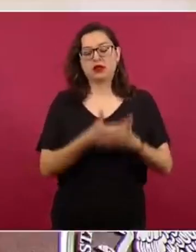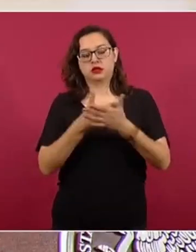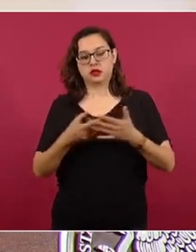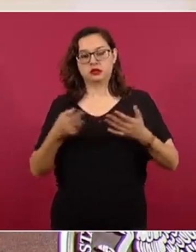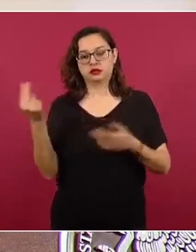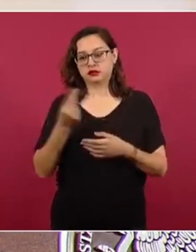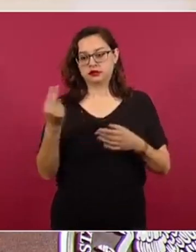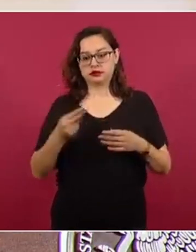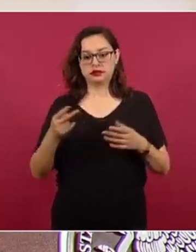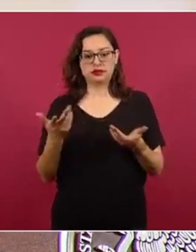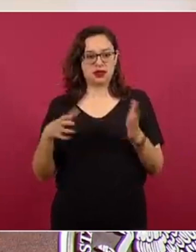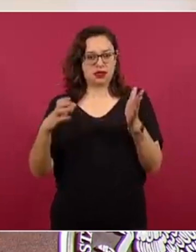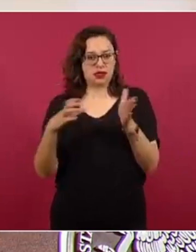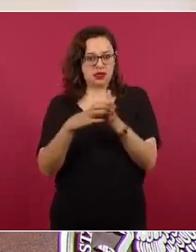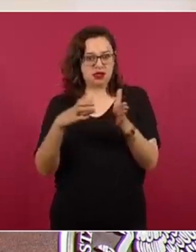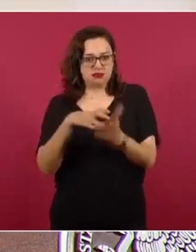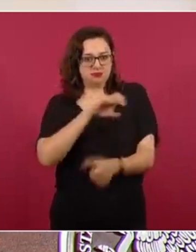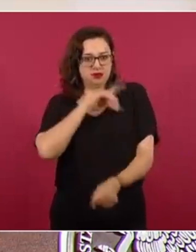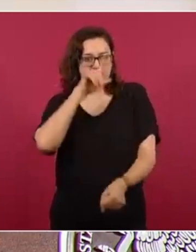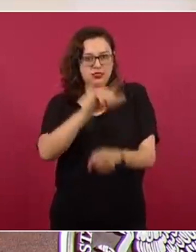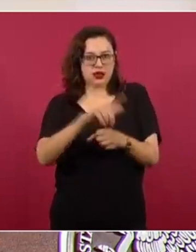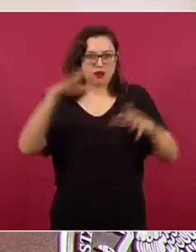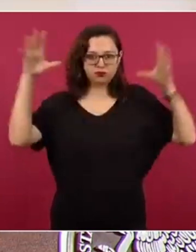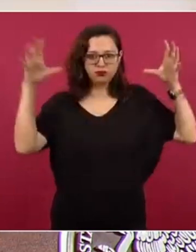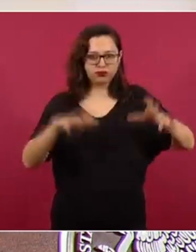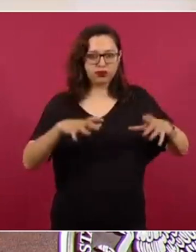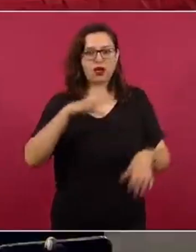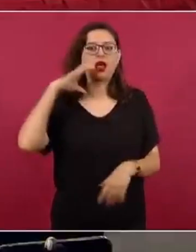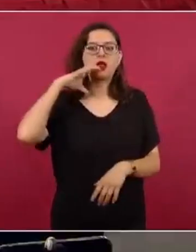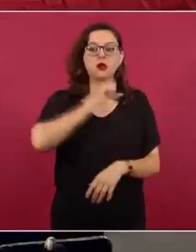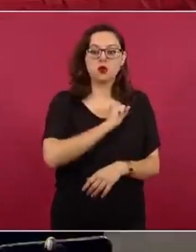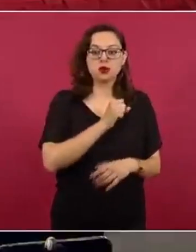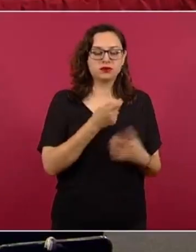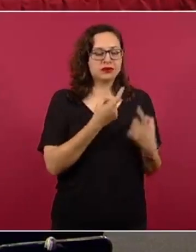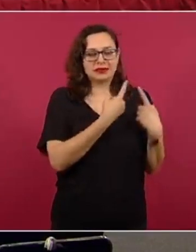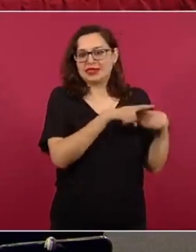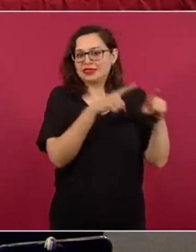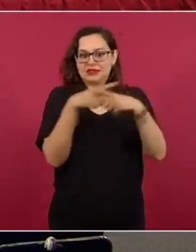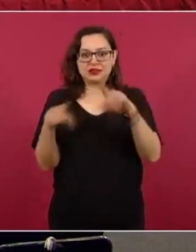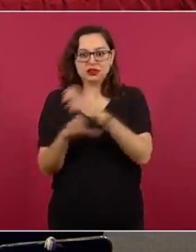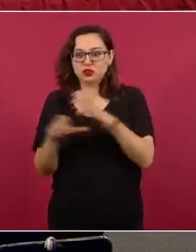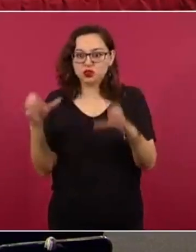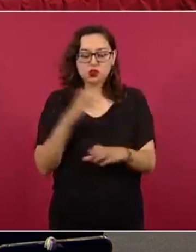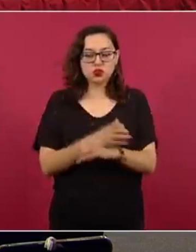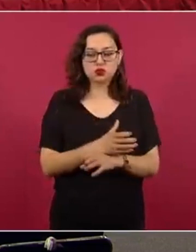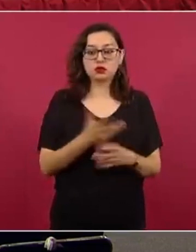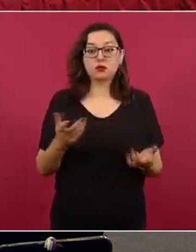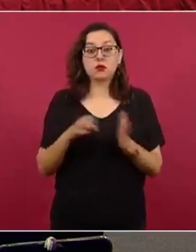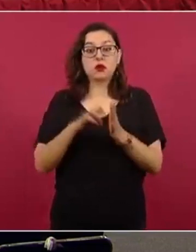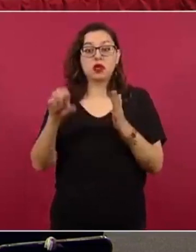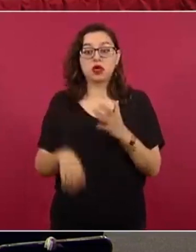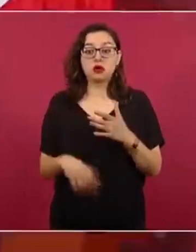quirúrgicas, o equipos que uno podría imaginar que están presentes en todos los hospitales y no es así, como los rayos X